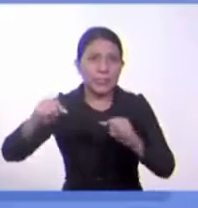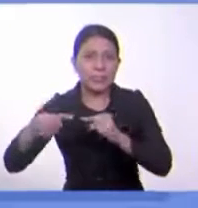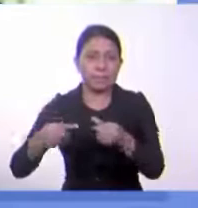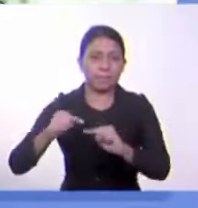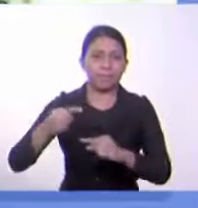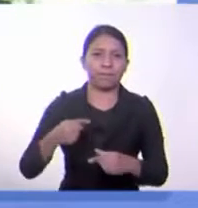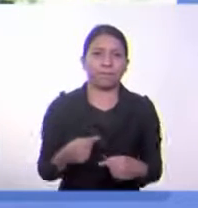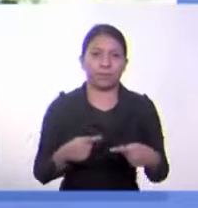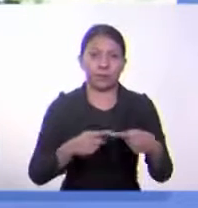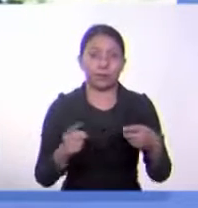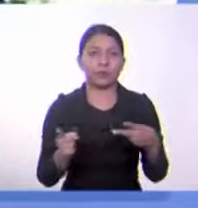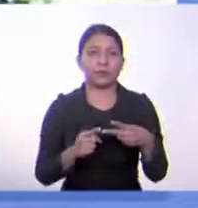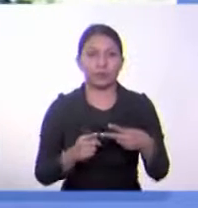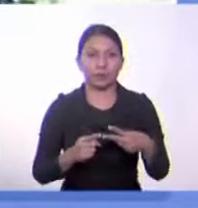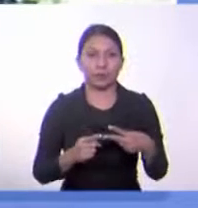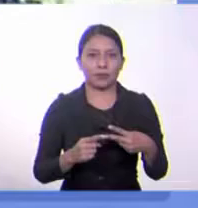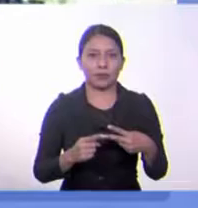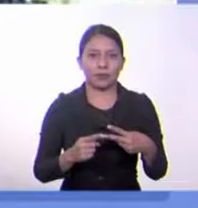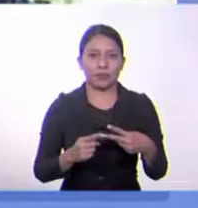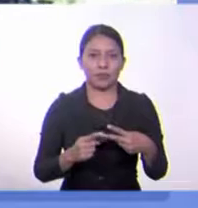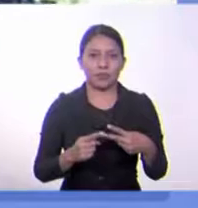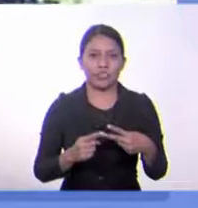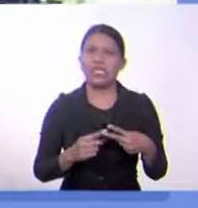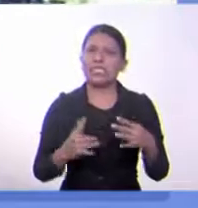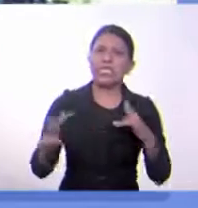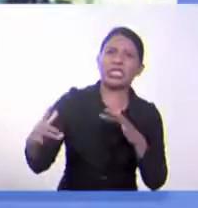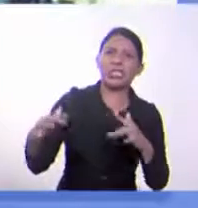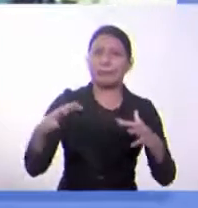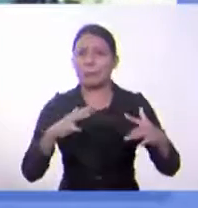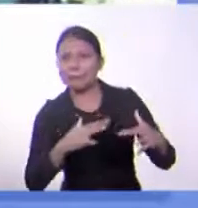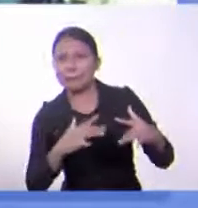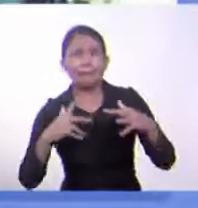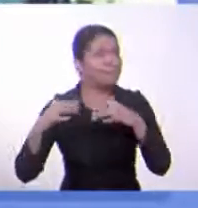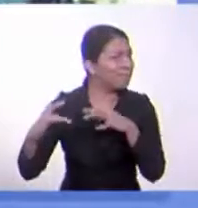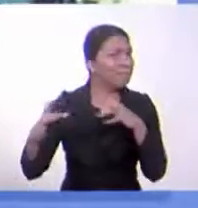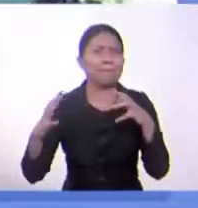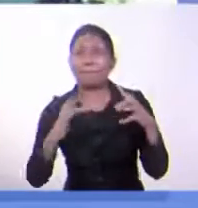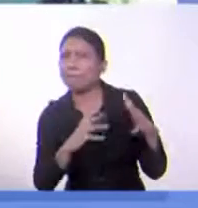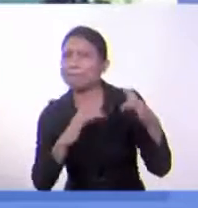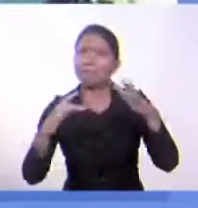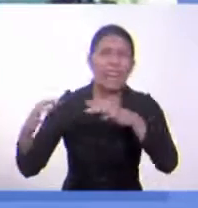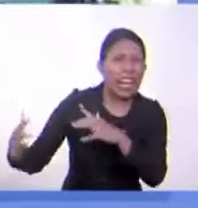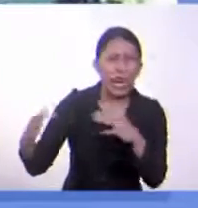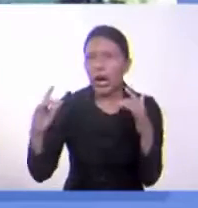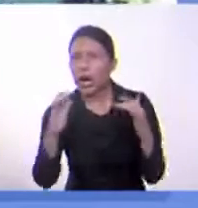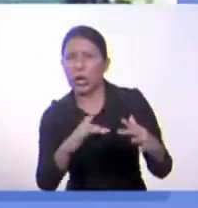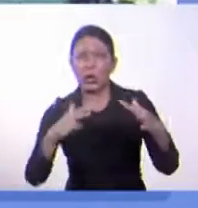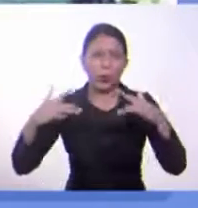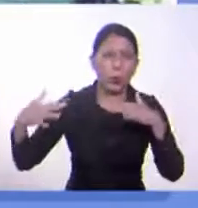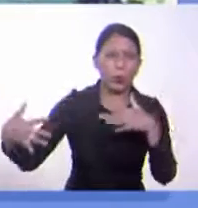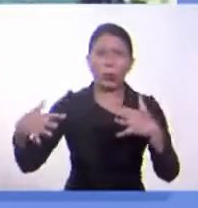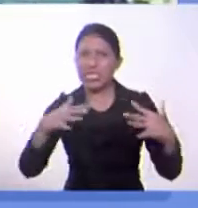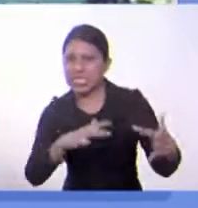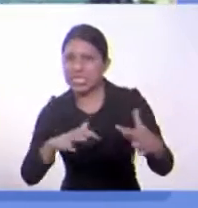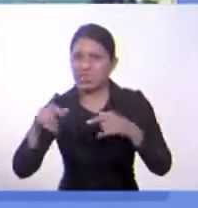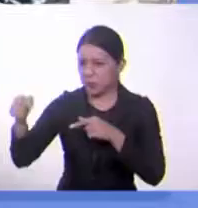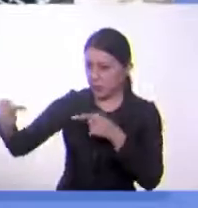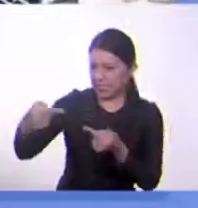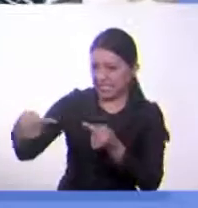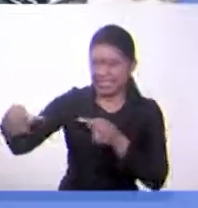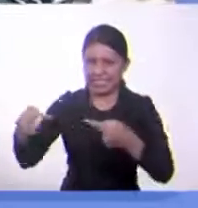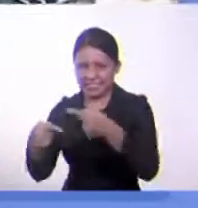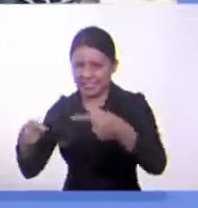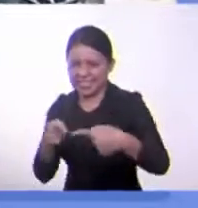En segundo lugar, quedaron unas guerras civiles intermitentes, digamos, de un estado a otro y a nivel